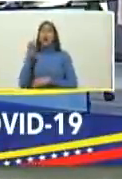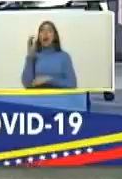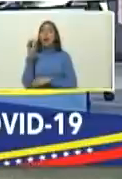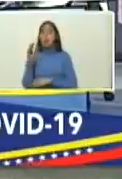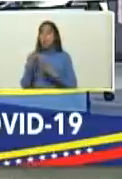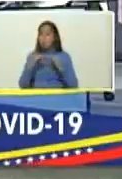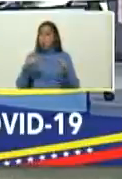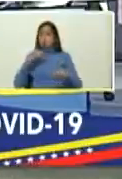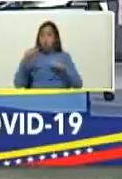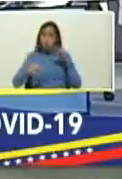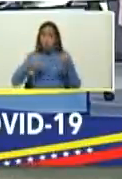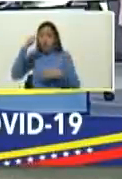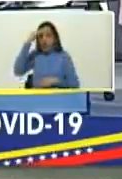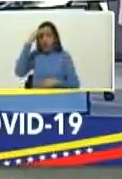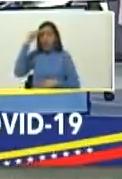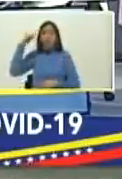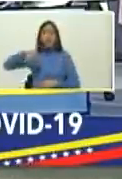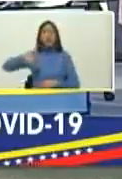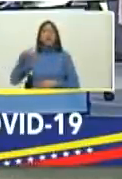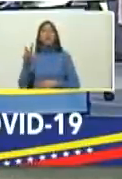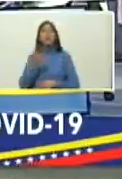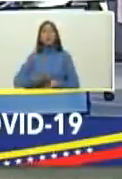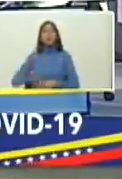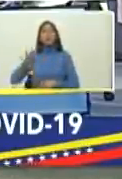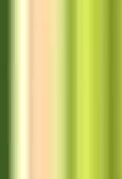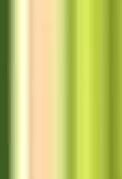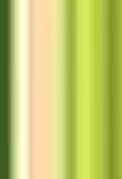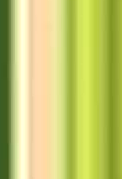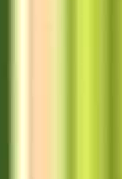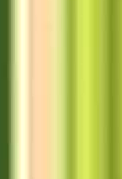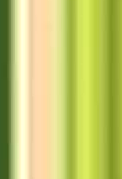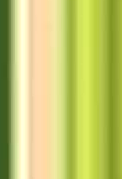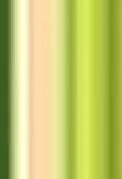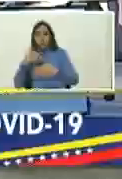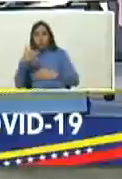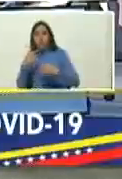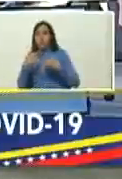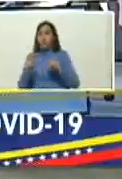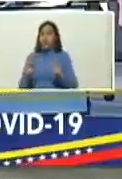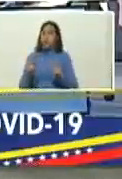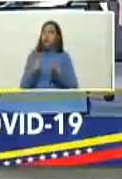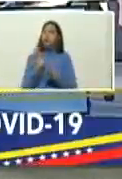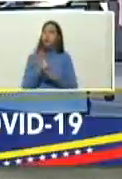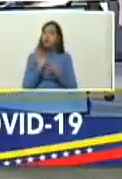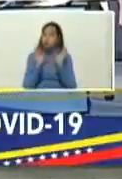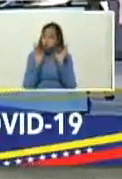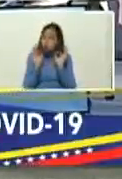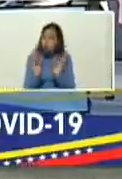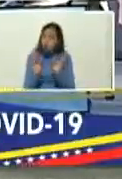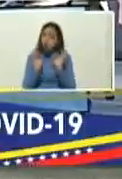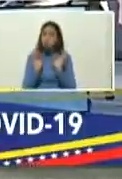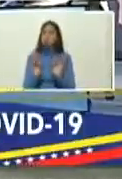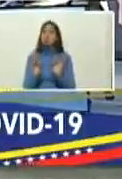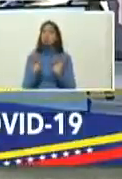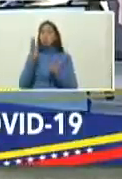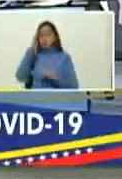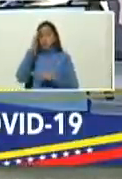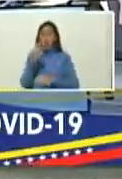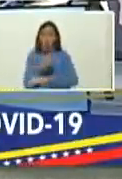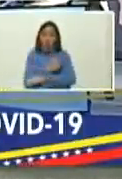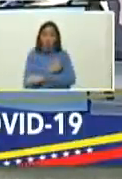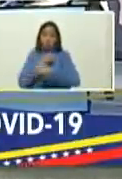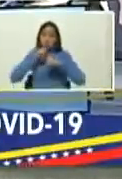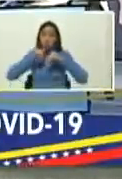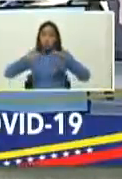todos los restaurantes del país y el semáforo pero es clave cuidarnos la vacunación sigue